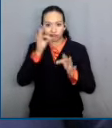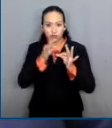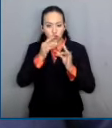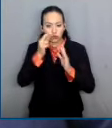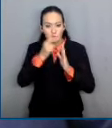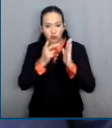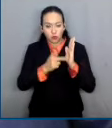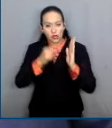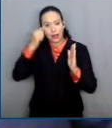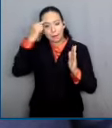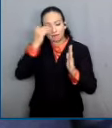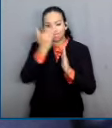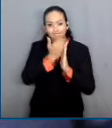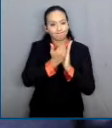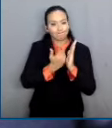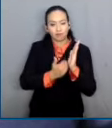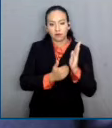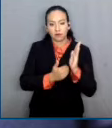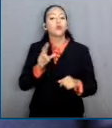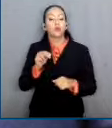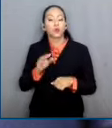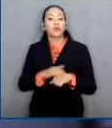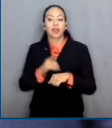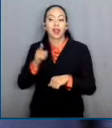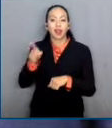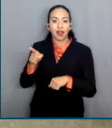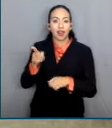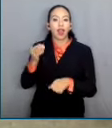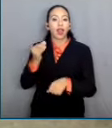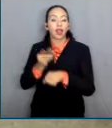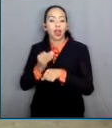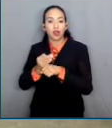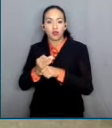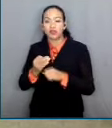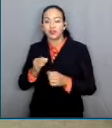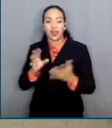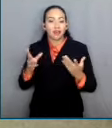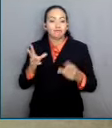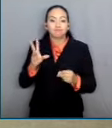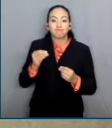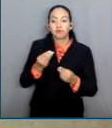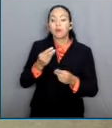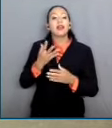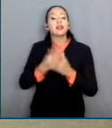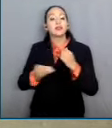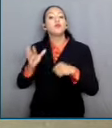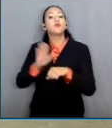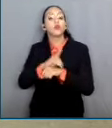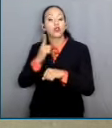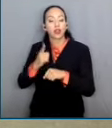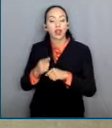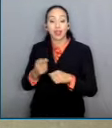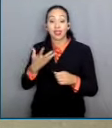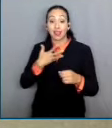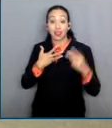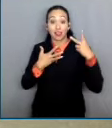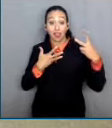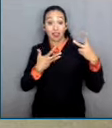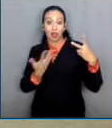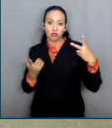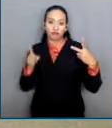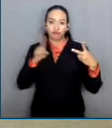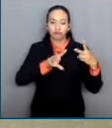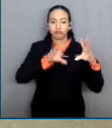al considerar que se encuentra sustraído de la acción de la justicia por tener en su contra dos órdenes de aprehensión por delincuencia